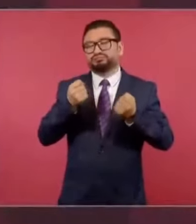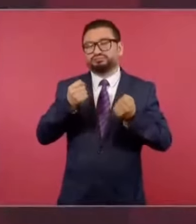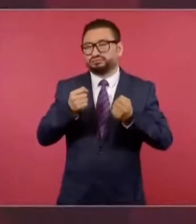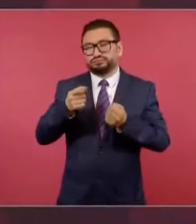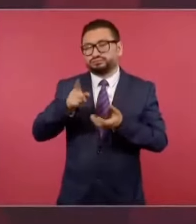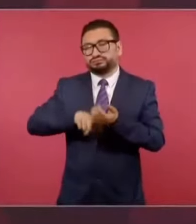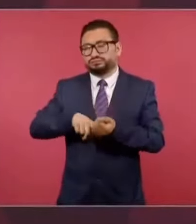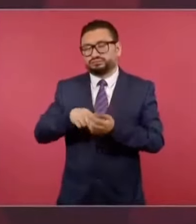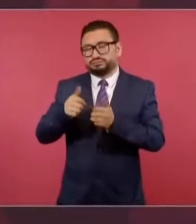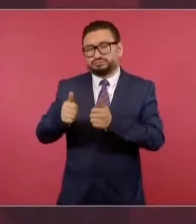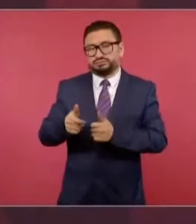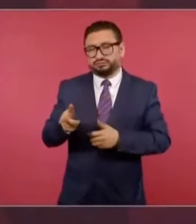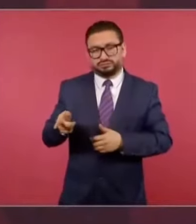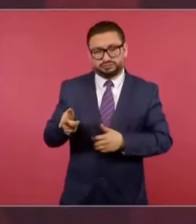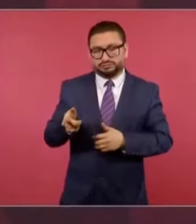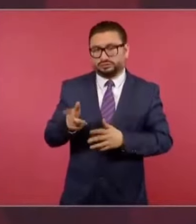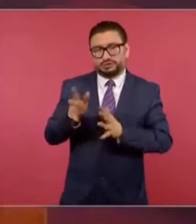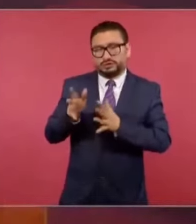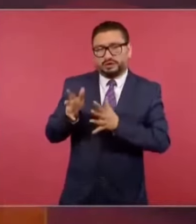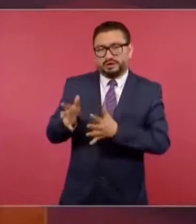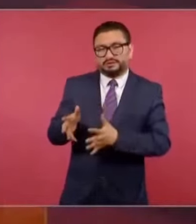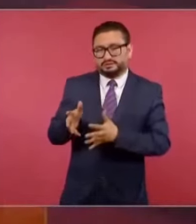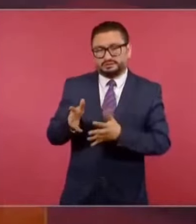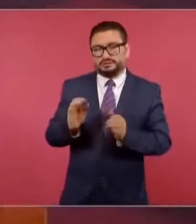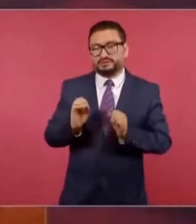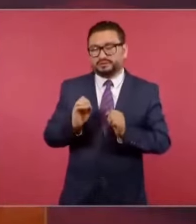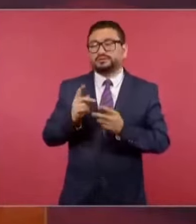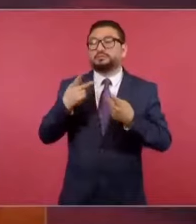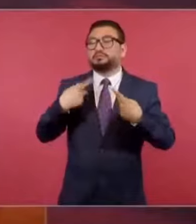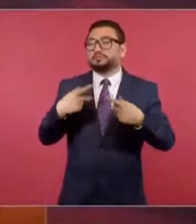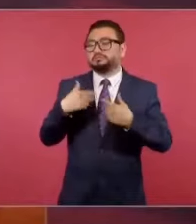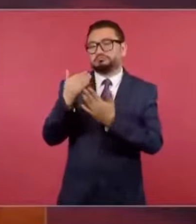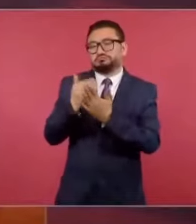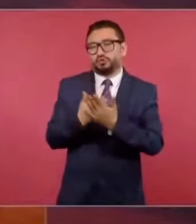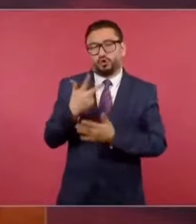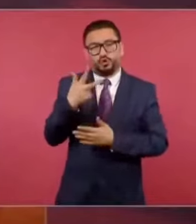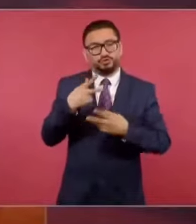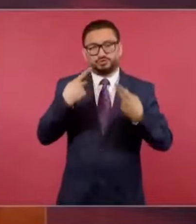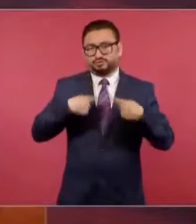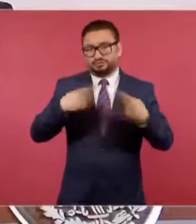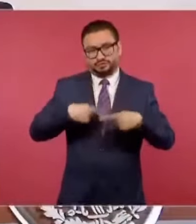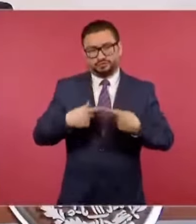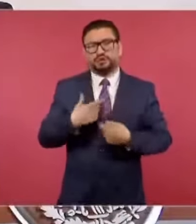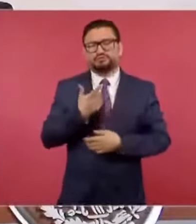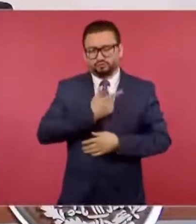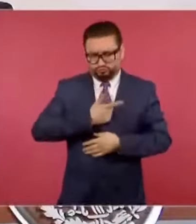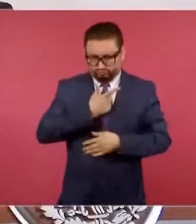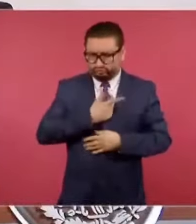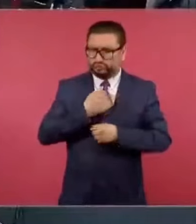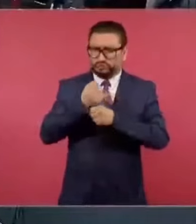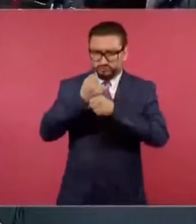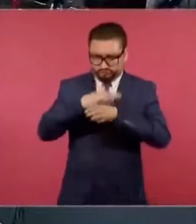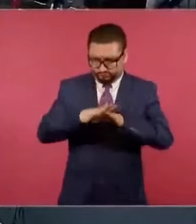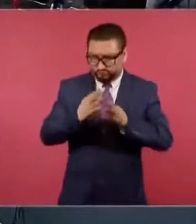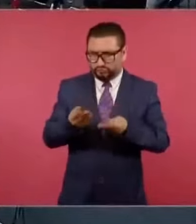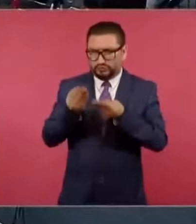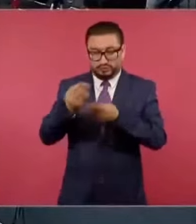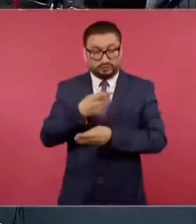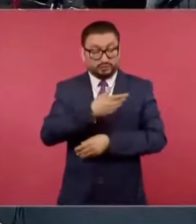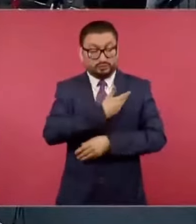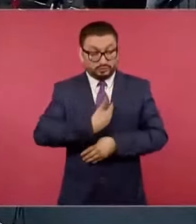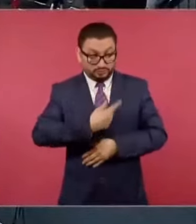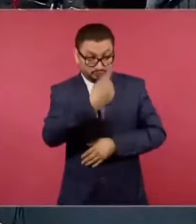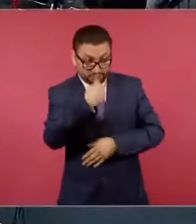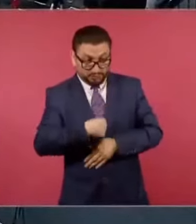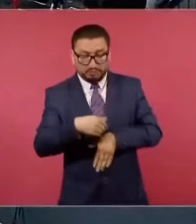quedó la cifra en ocho personas. Entonces, con mucho gusto, para cumplir con la instrucción del presidente, le damos